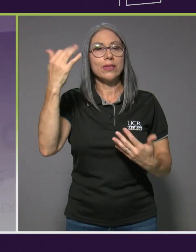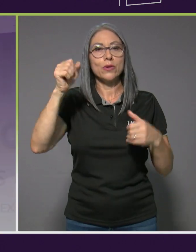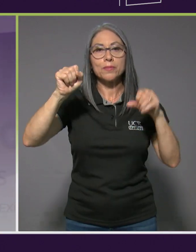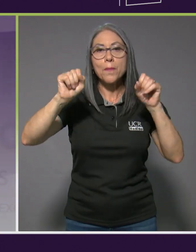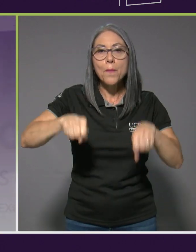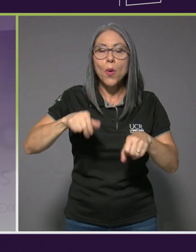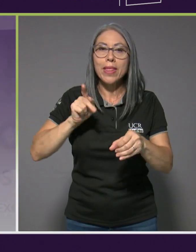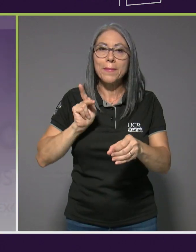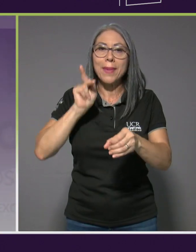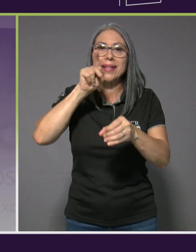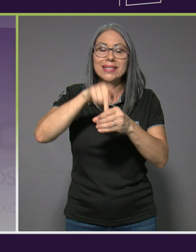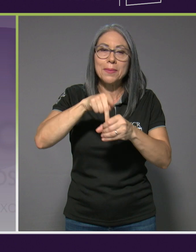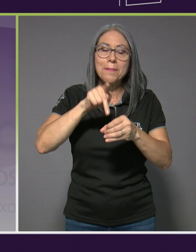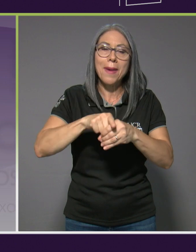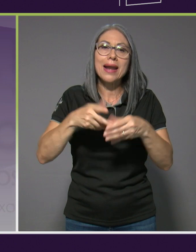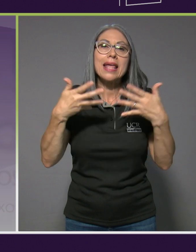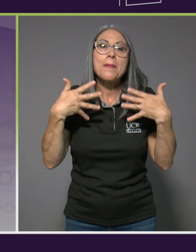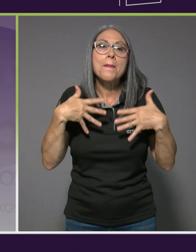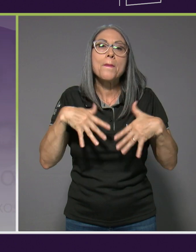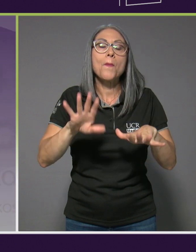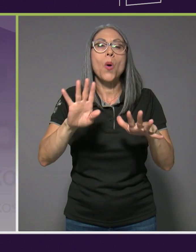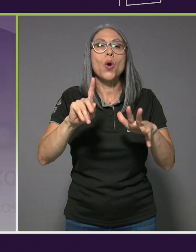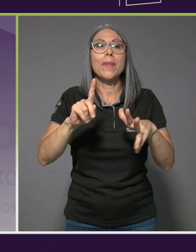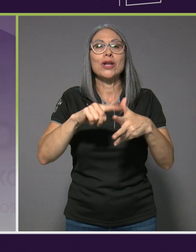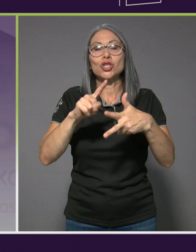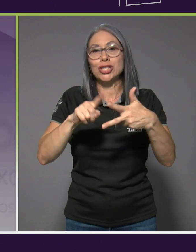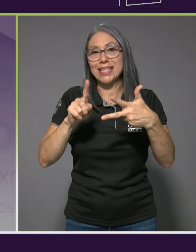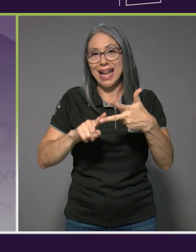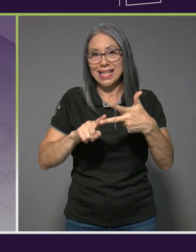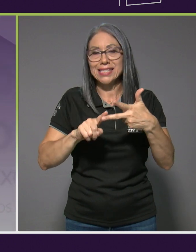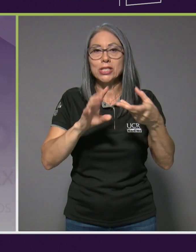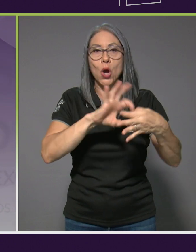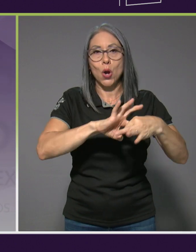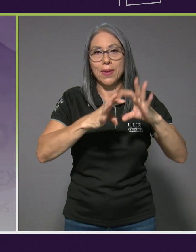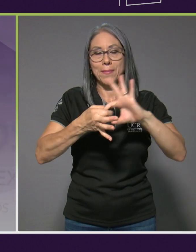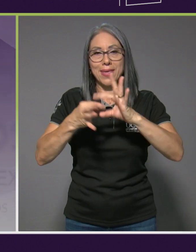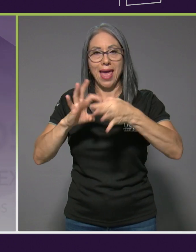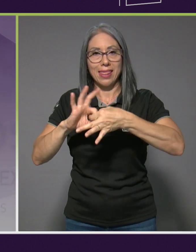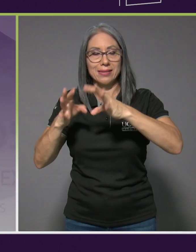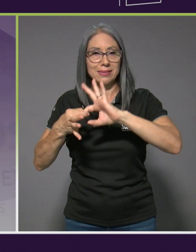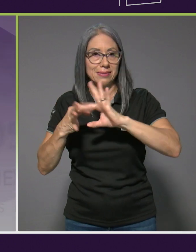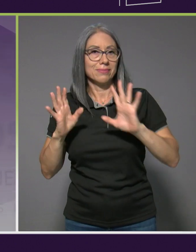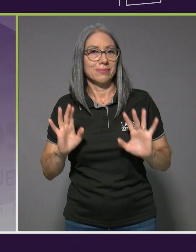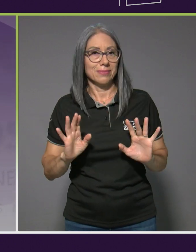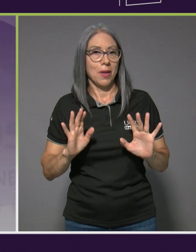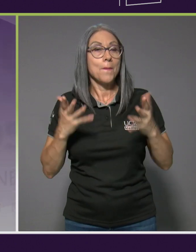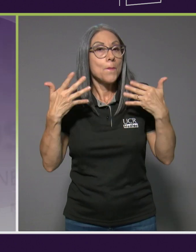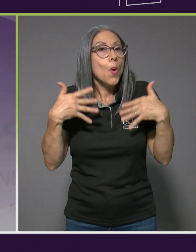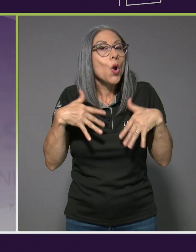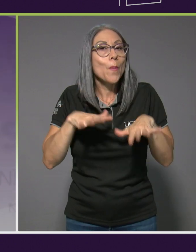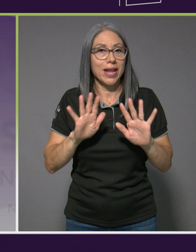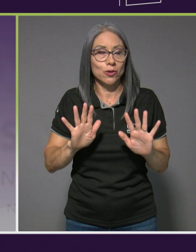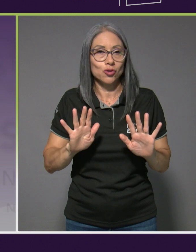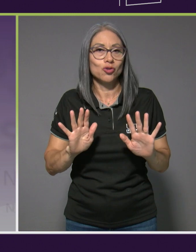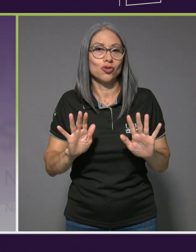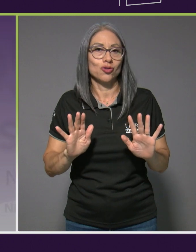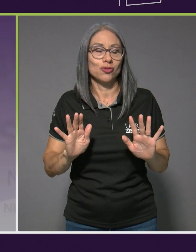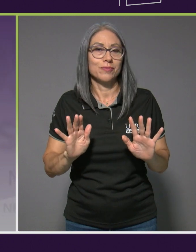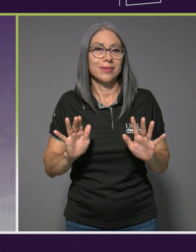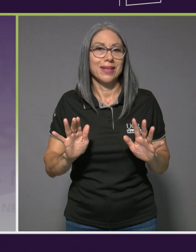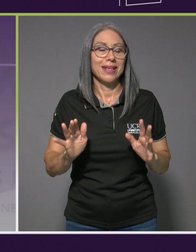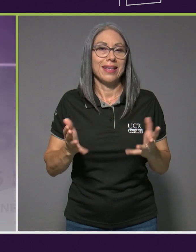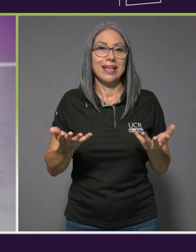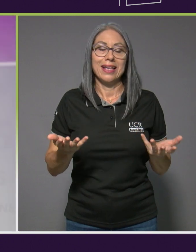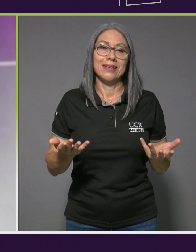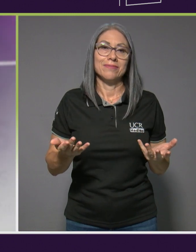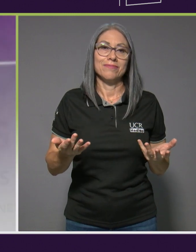participar en por lo menos tres Olimpiadas. Por lo menos yo quiero estar